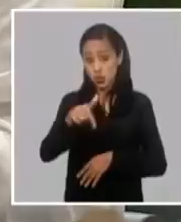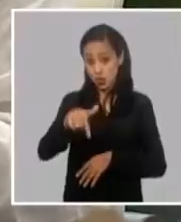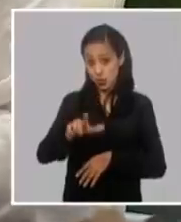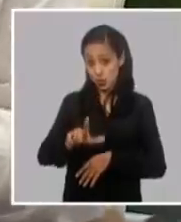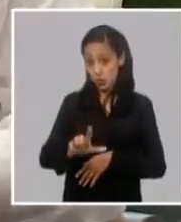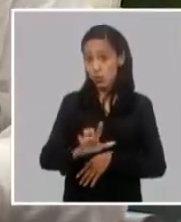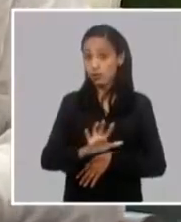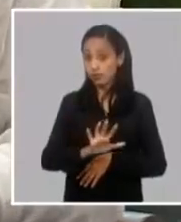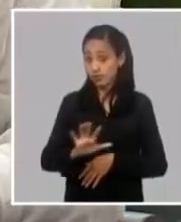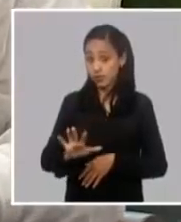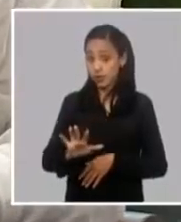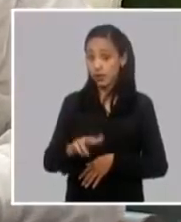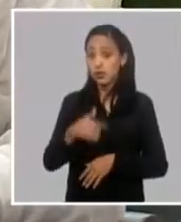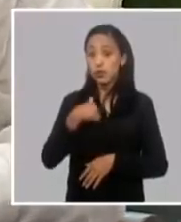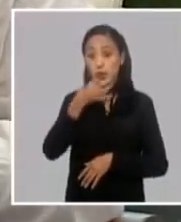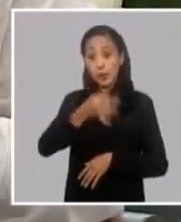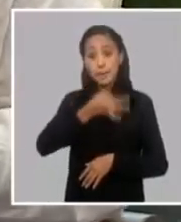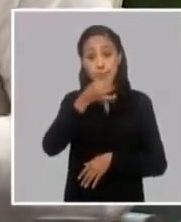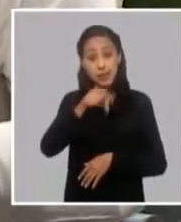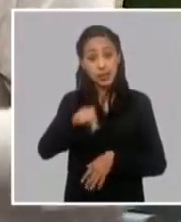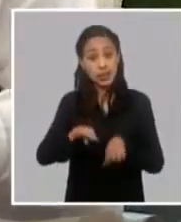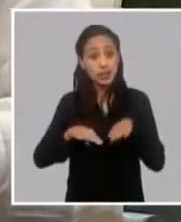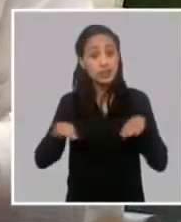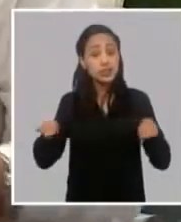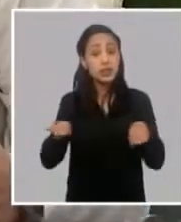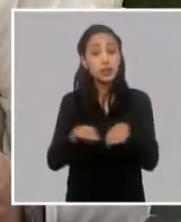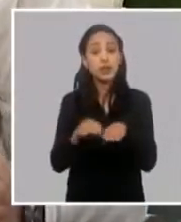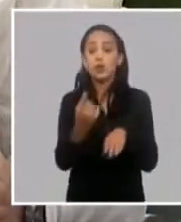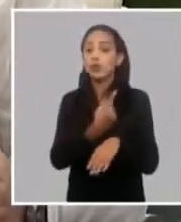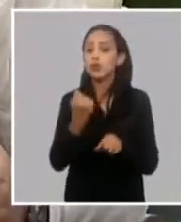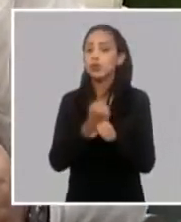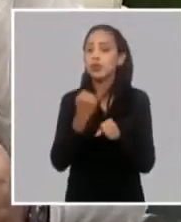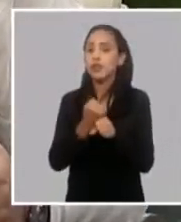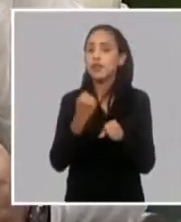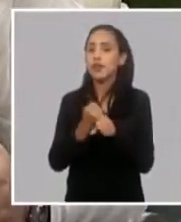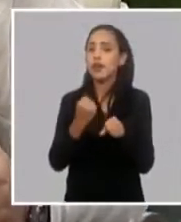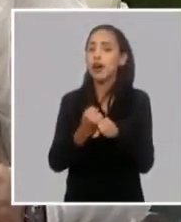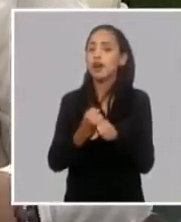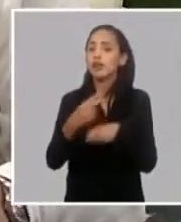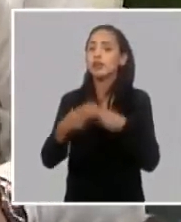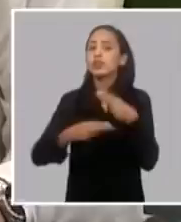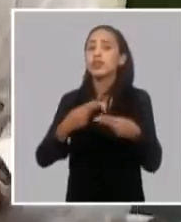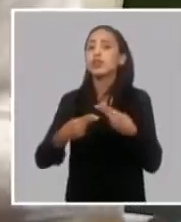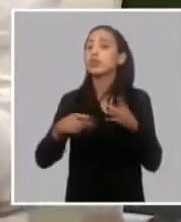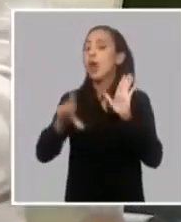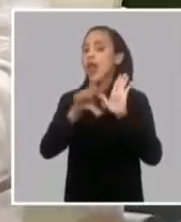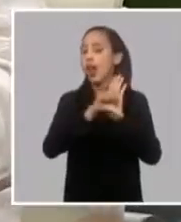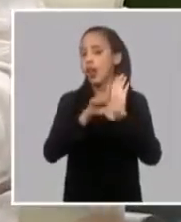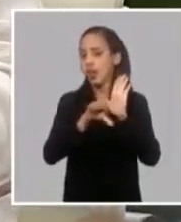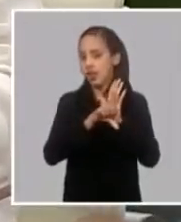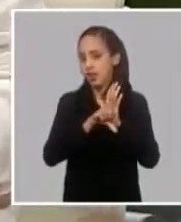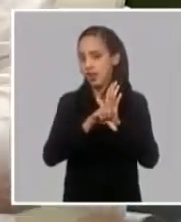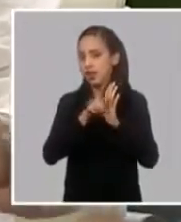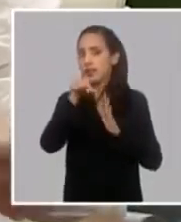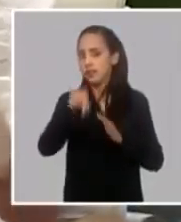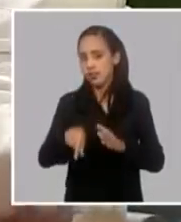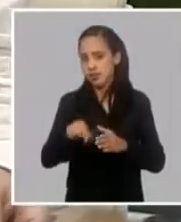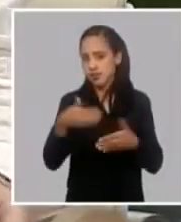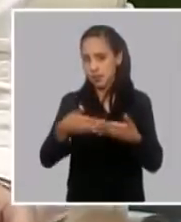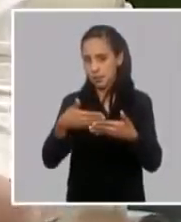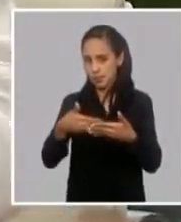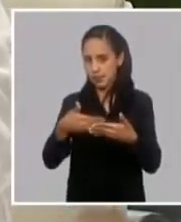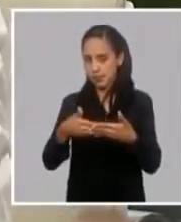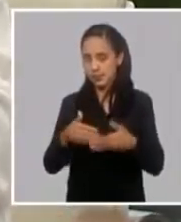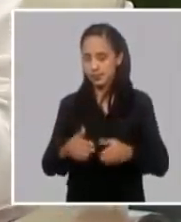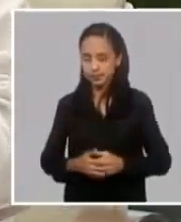ya está ya yo planteé en esa mesa que estábamos en paralelo trabajando en el diseño de las normas jurídicas debo ilustrar Randy para que se tenga